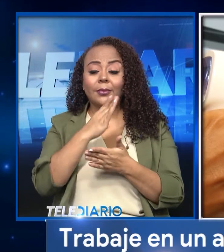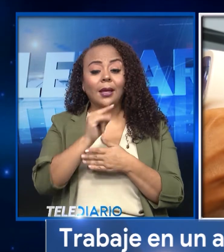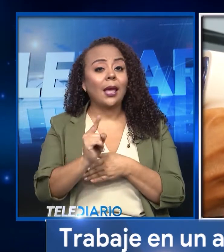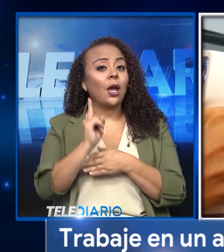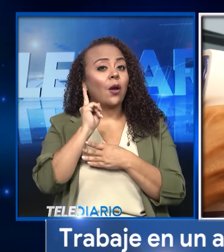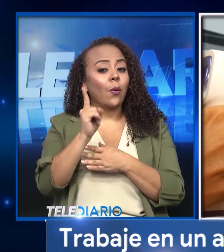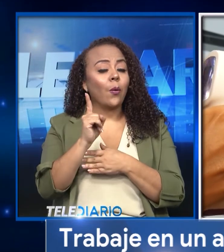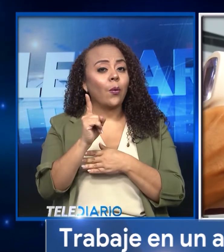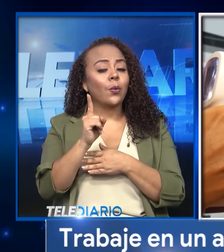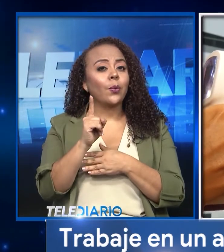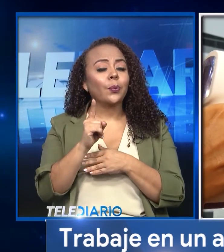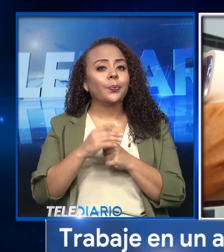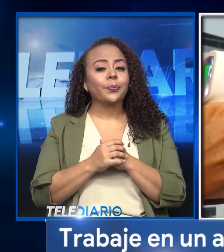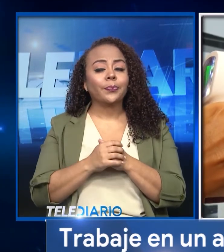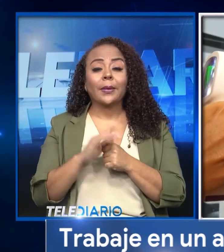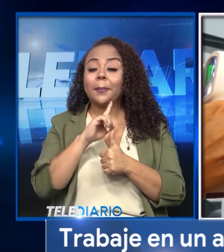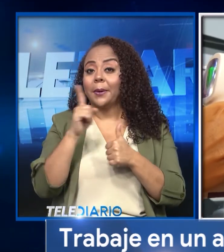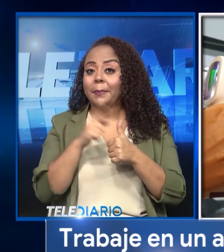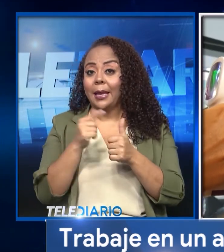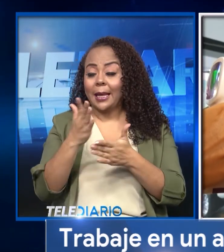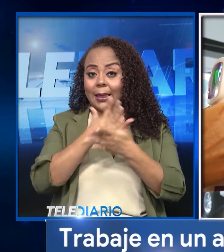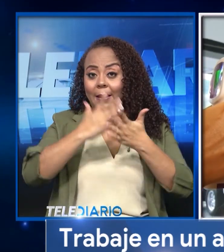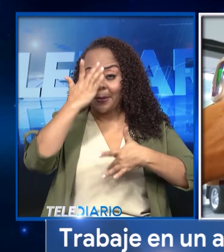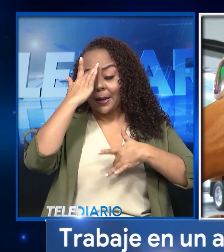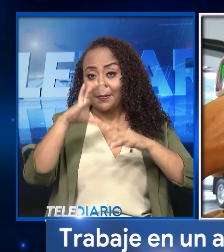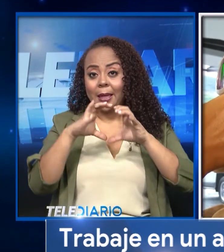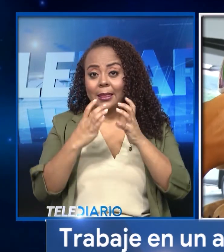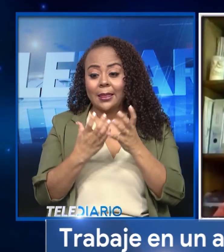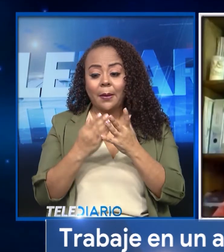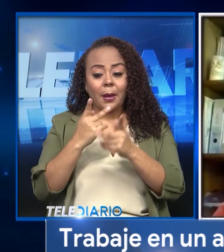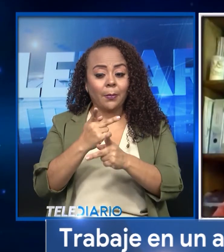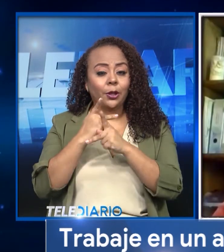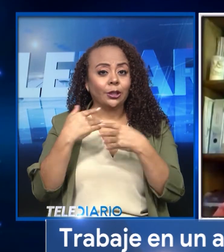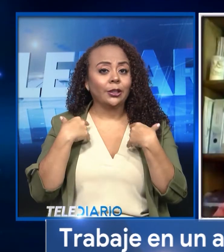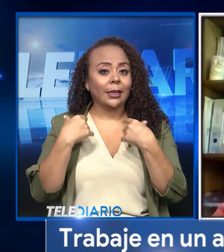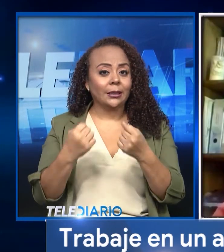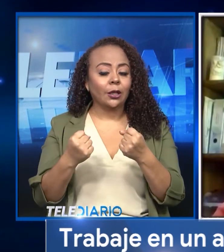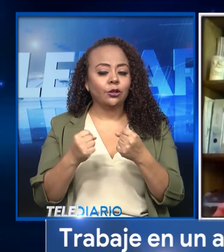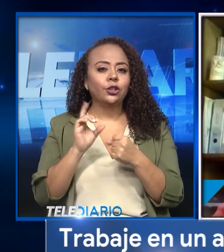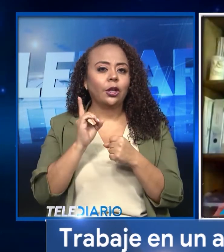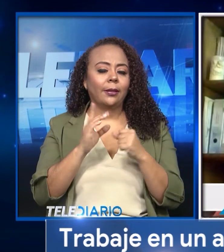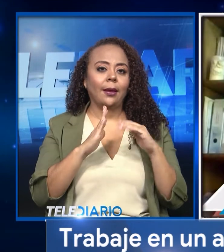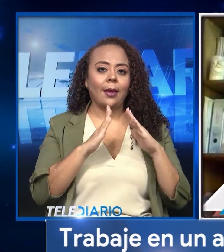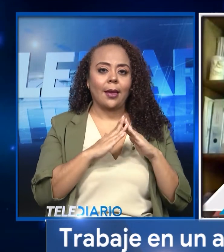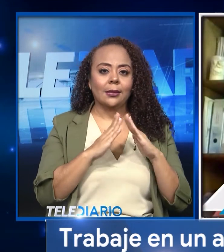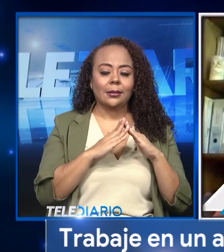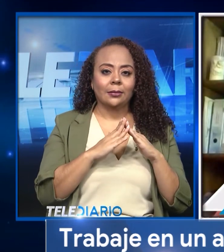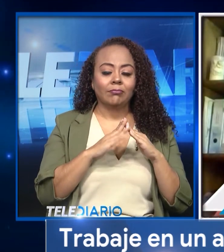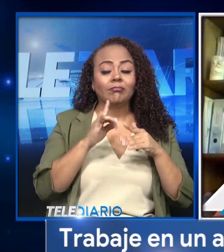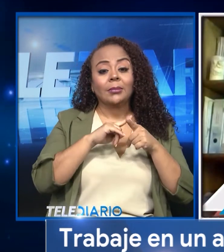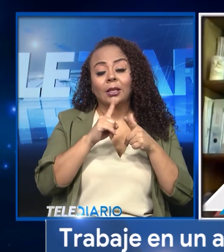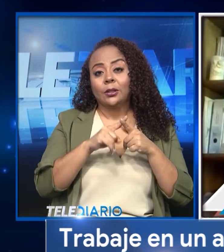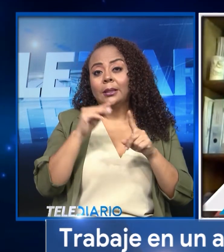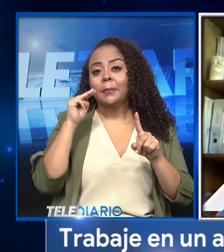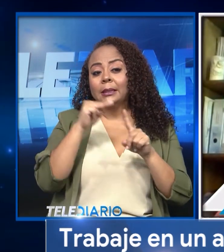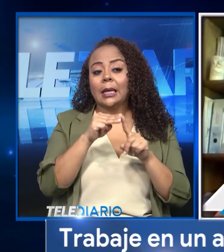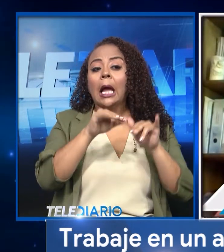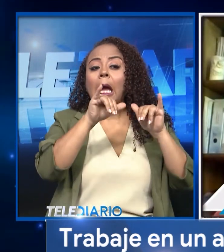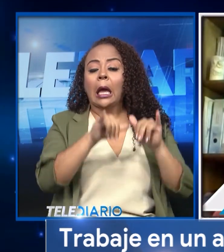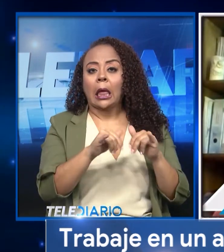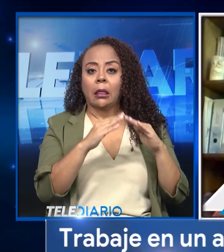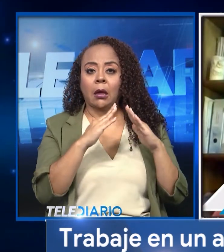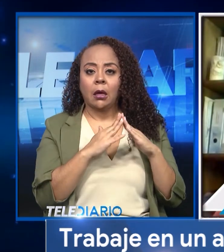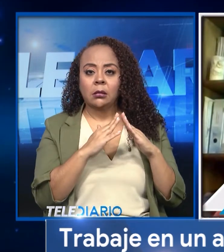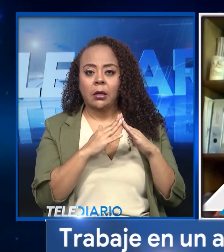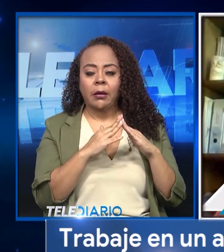los espacios en la primera etapa de la pandemia y la protección de la salud estaba en la casa. Entonces el mensaje era quédate en casa